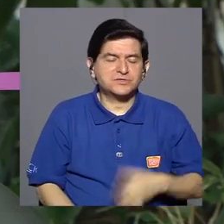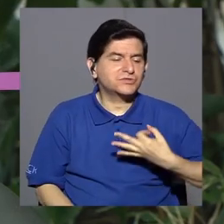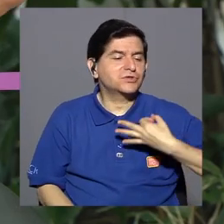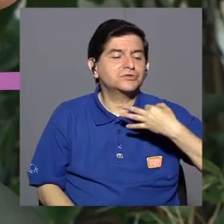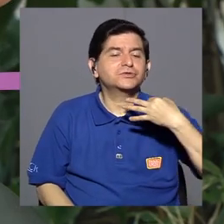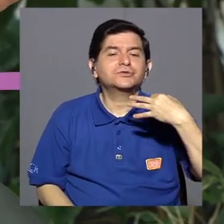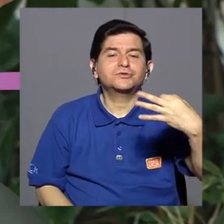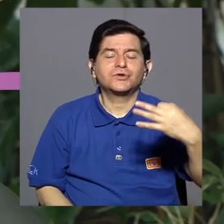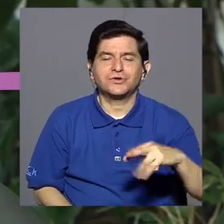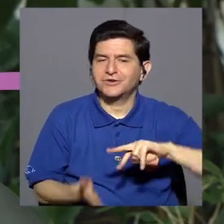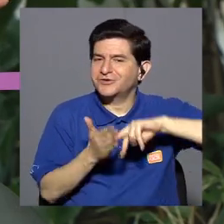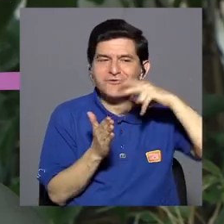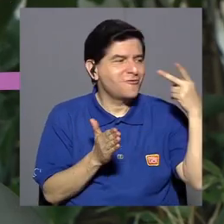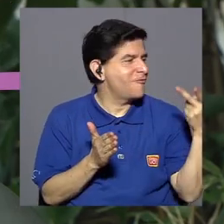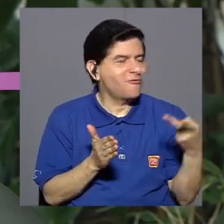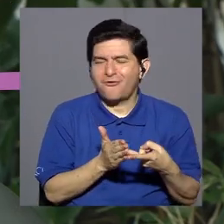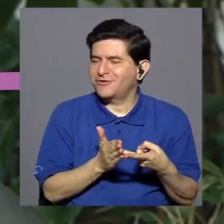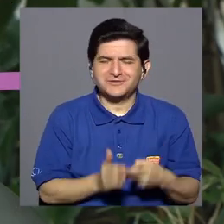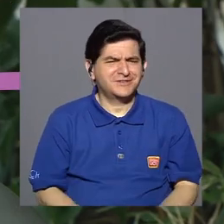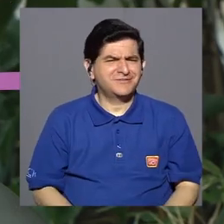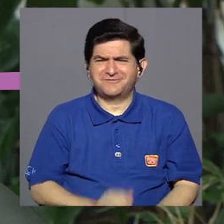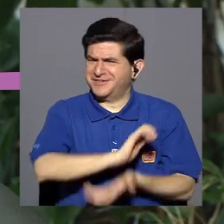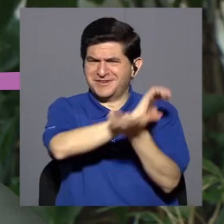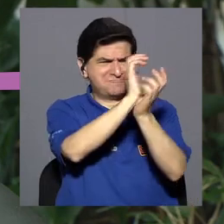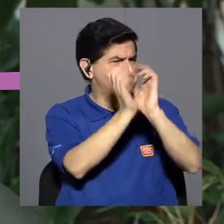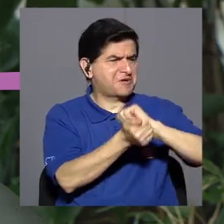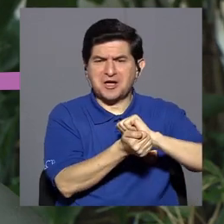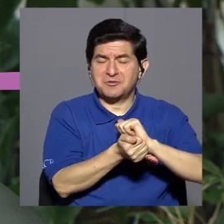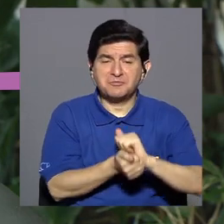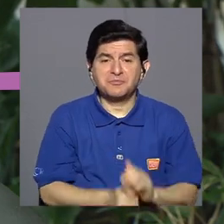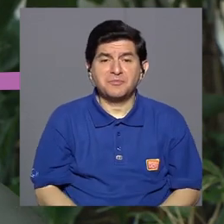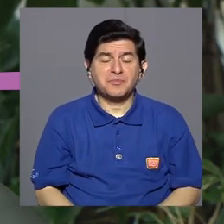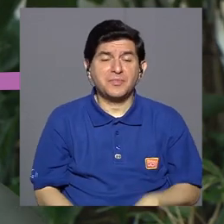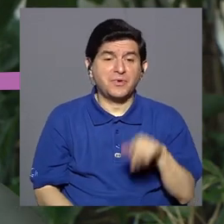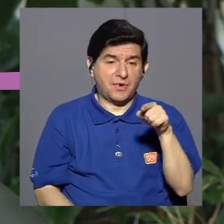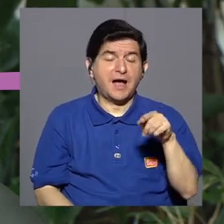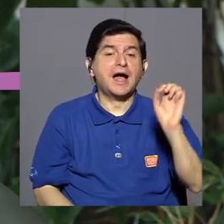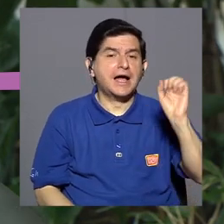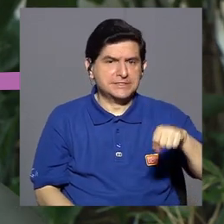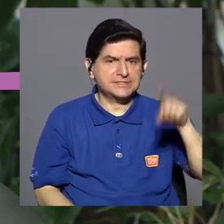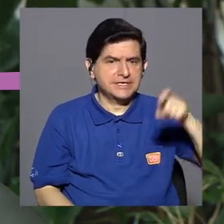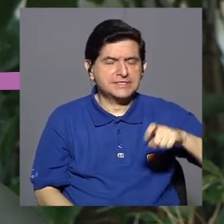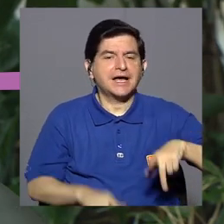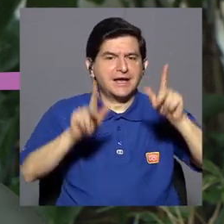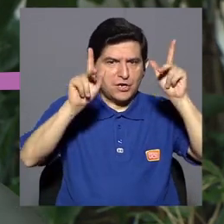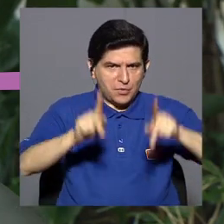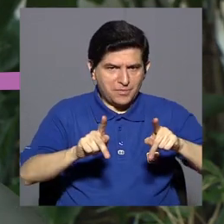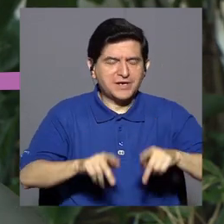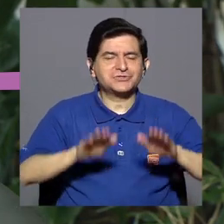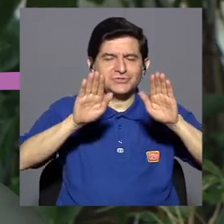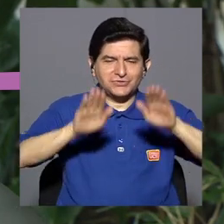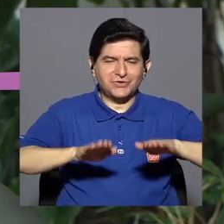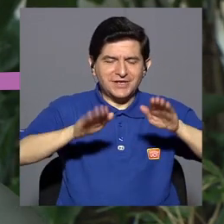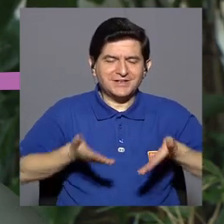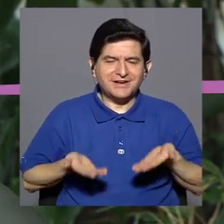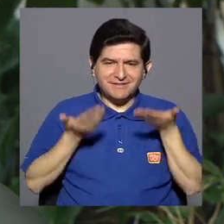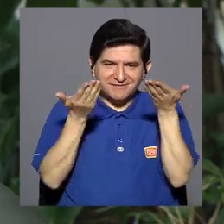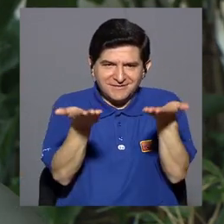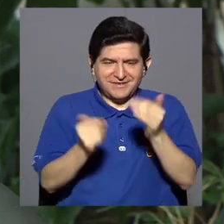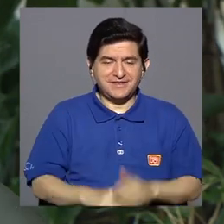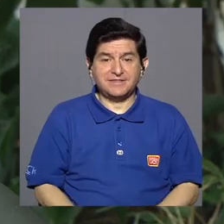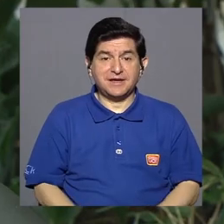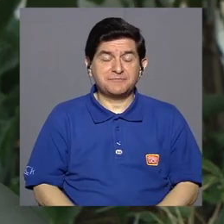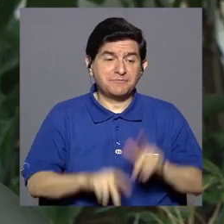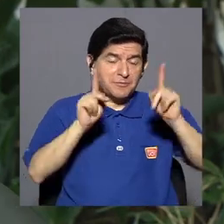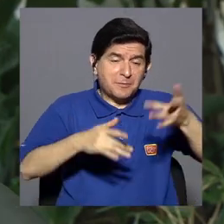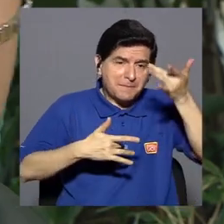la cotidianidad no genera tanta alteración como que estén las personas que le generan tranquilidad al paciente.